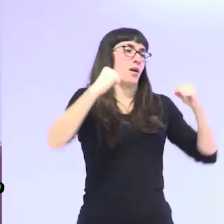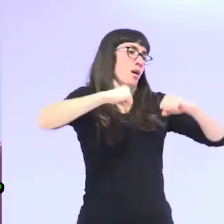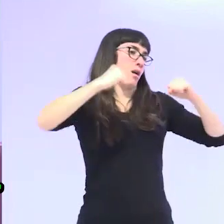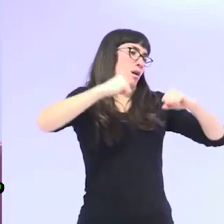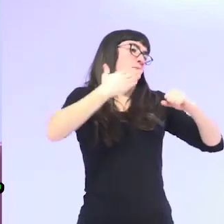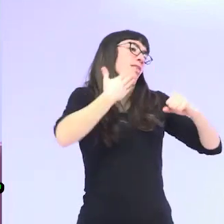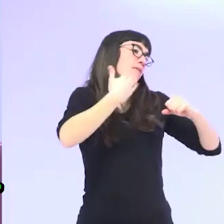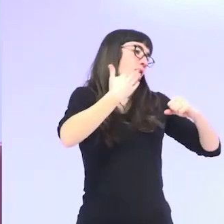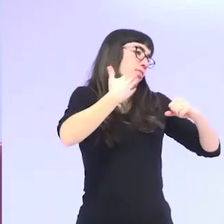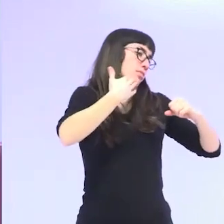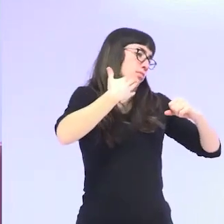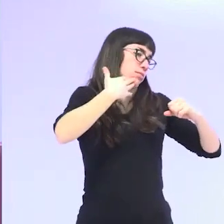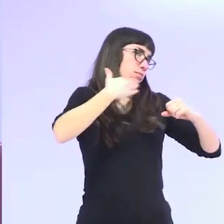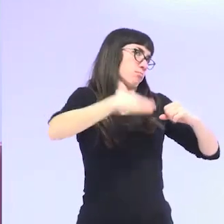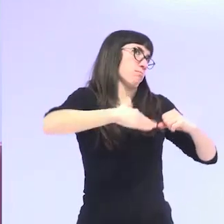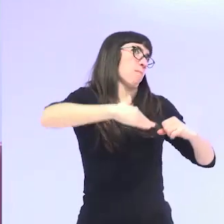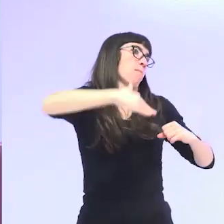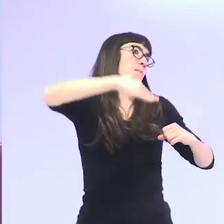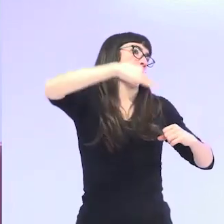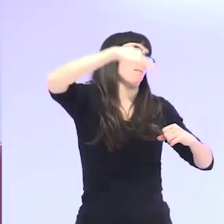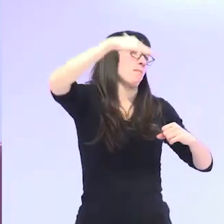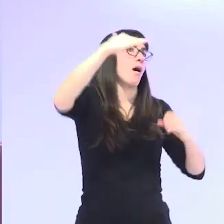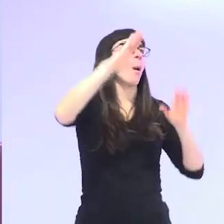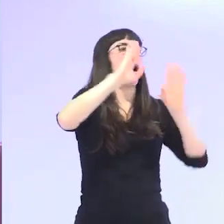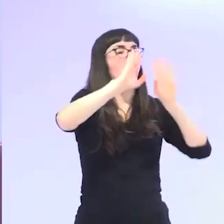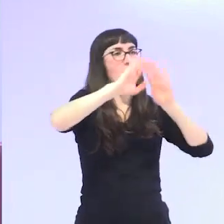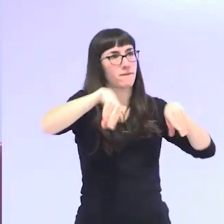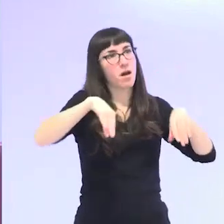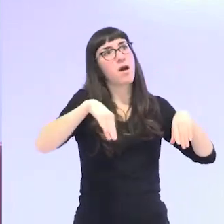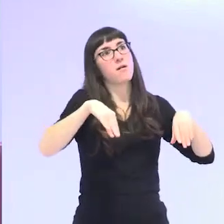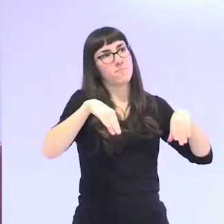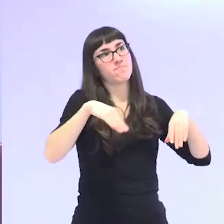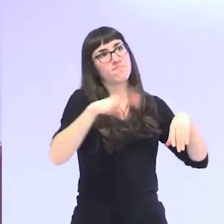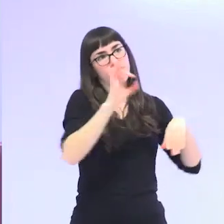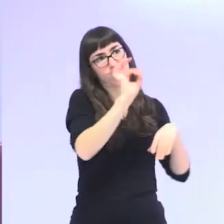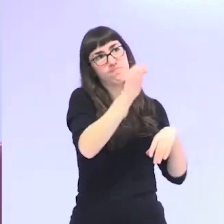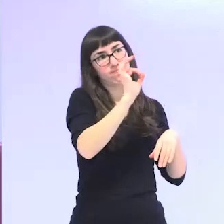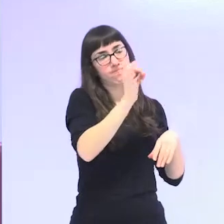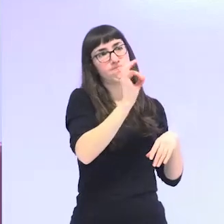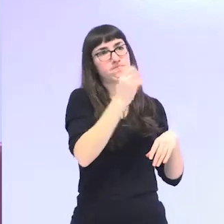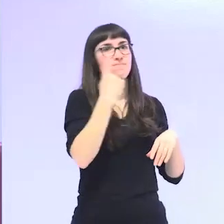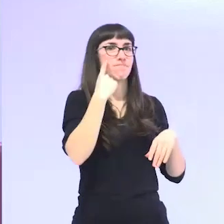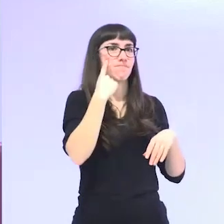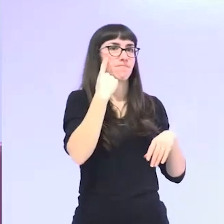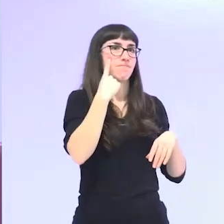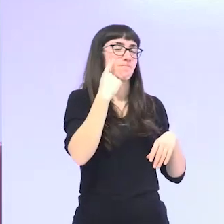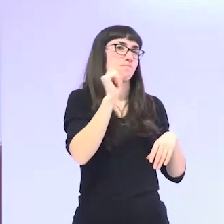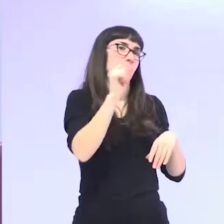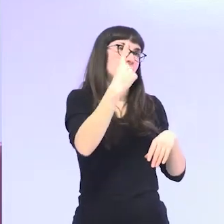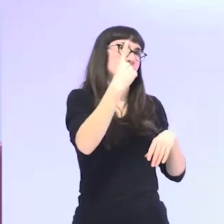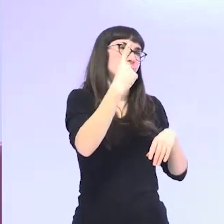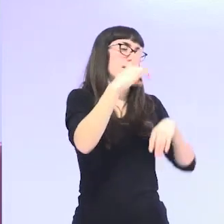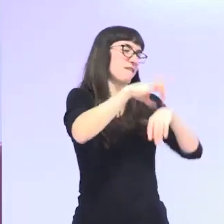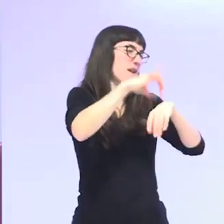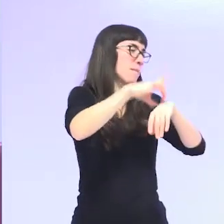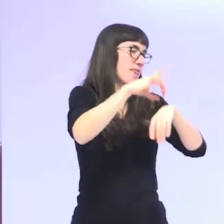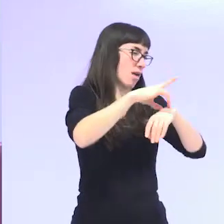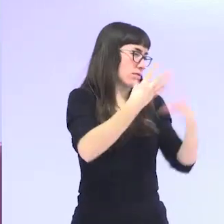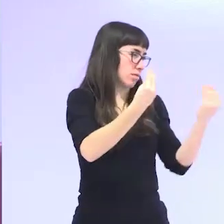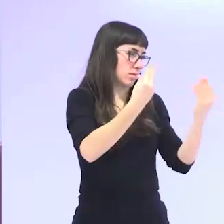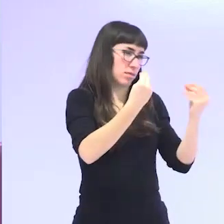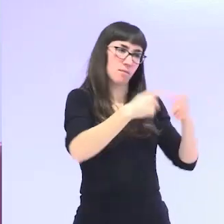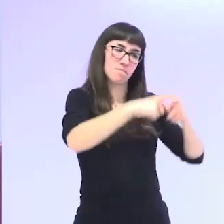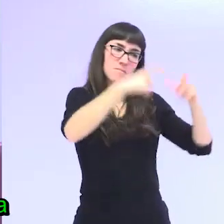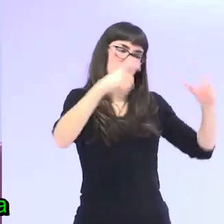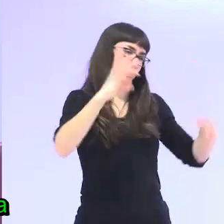avanzadas eso es cierto poder llegar a edades más avanzadas puede ocasionar tener ciertos niveles de enfermedades pero no